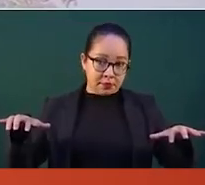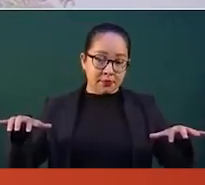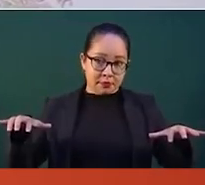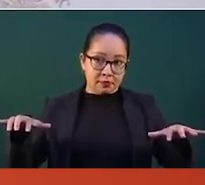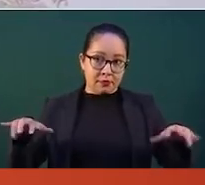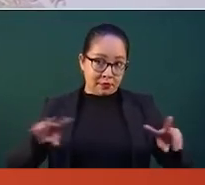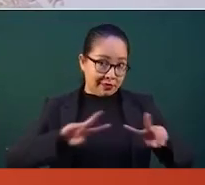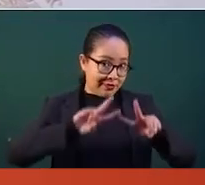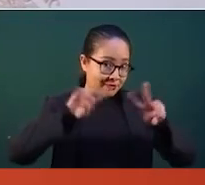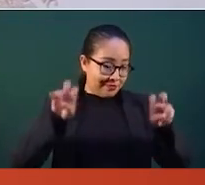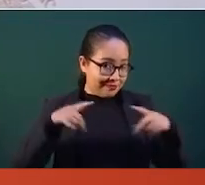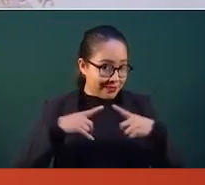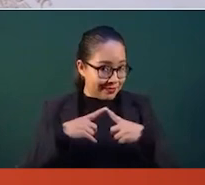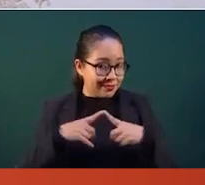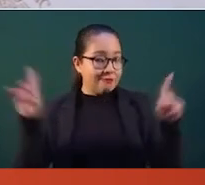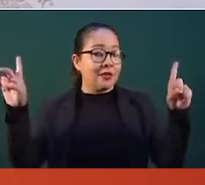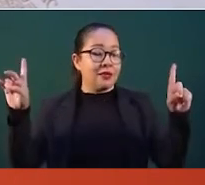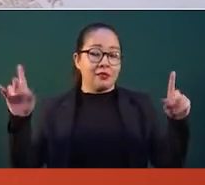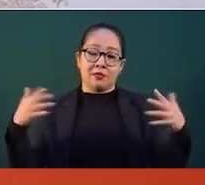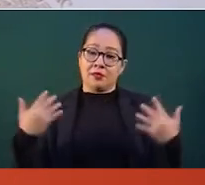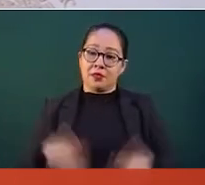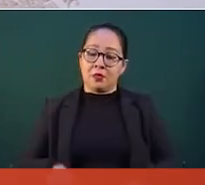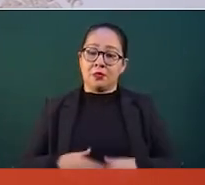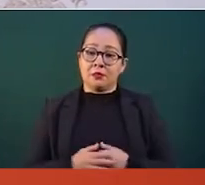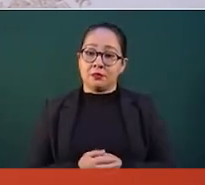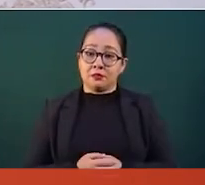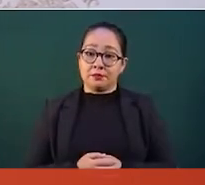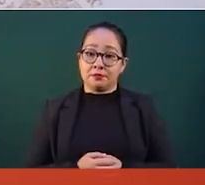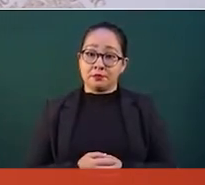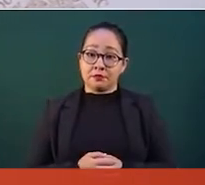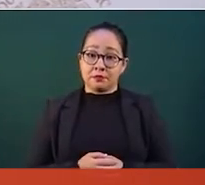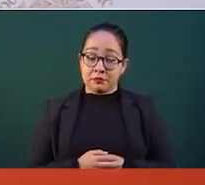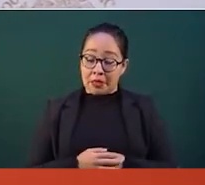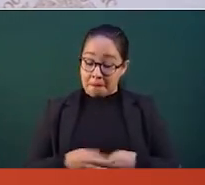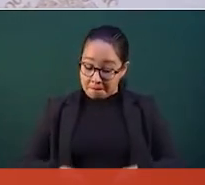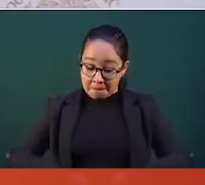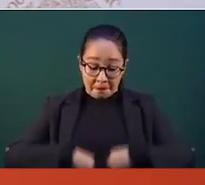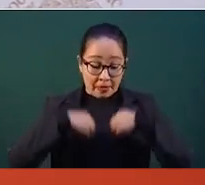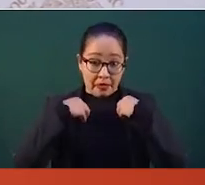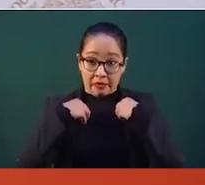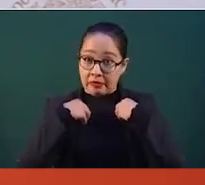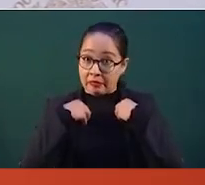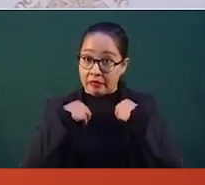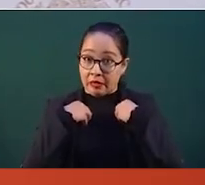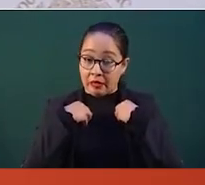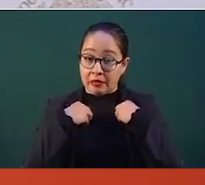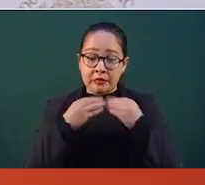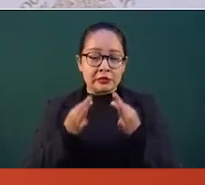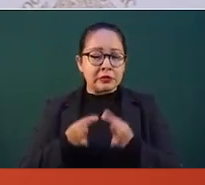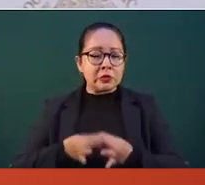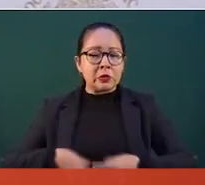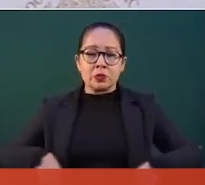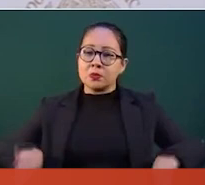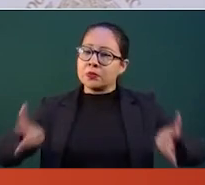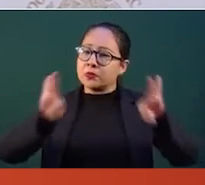La vida es lo más importante, es el principal de los derechos humanos,